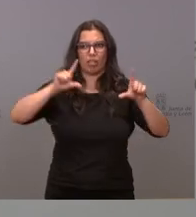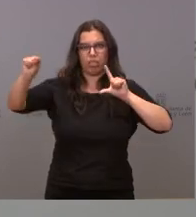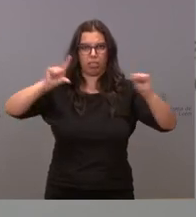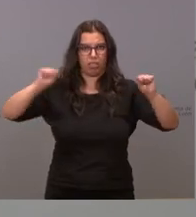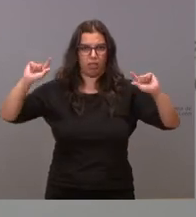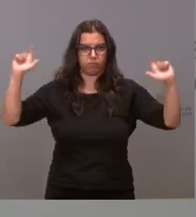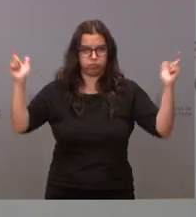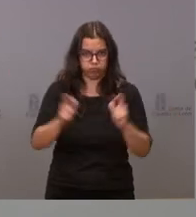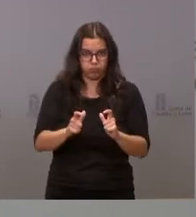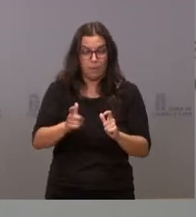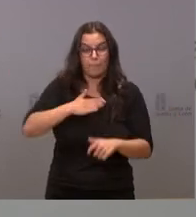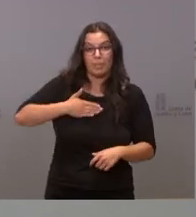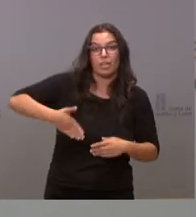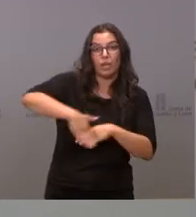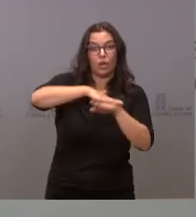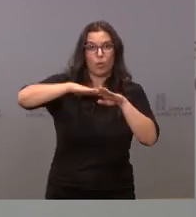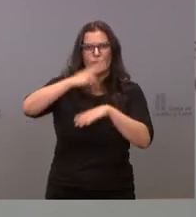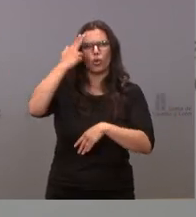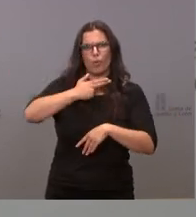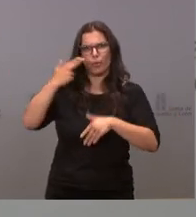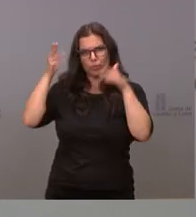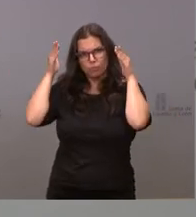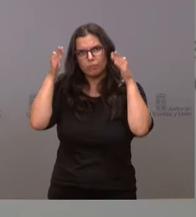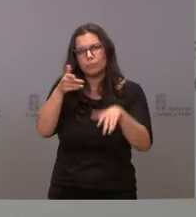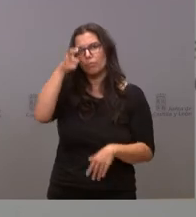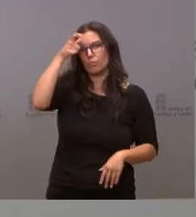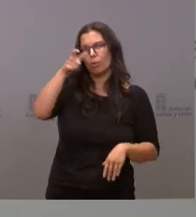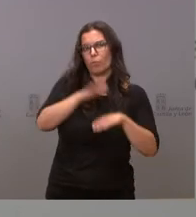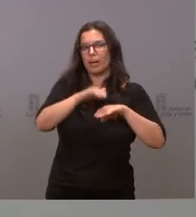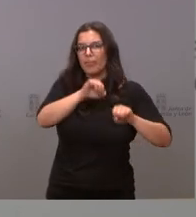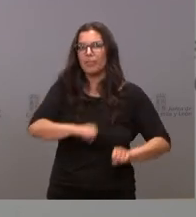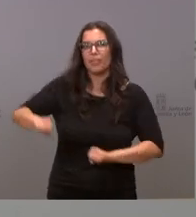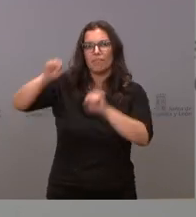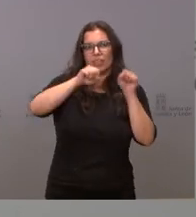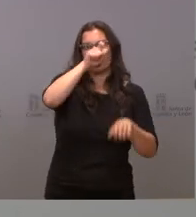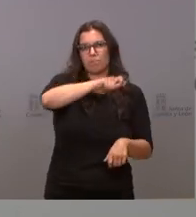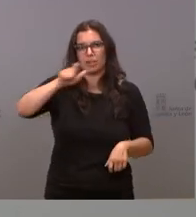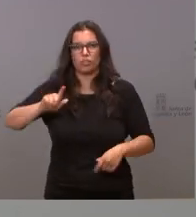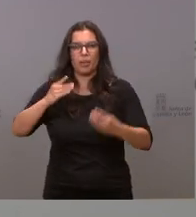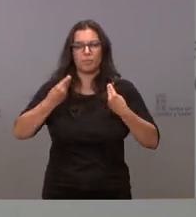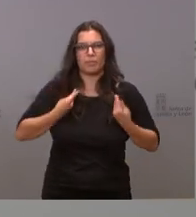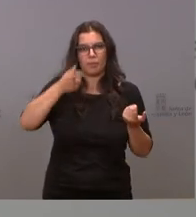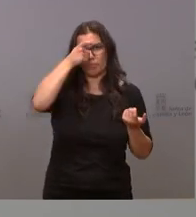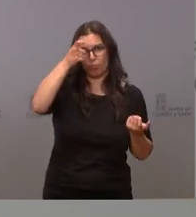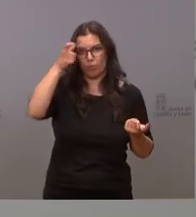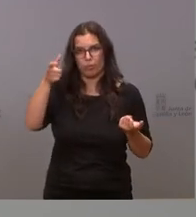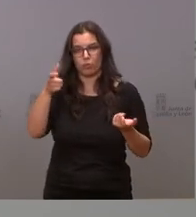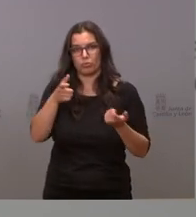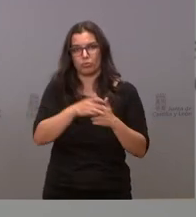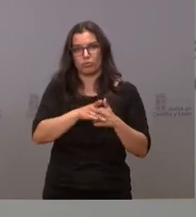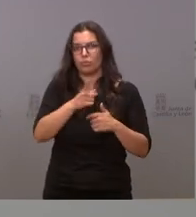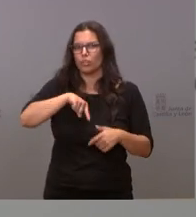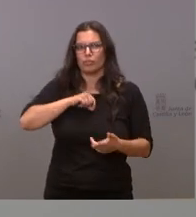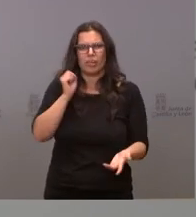está comprometido con el mundo rural en la defensa de las personas que viven en el mundo rural en una puesta